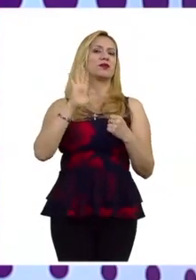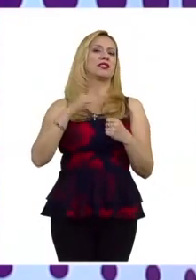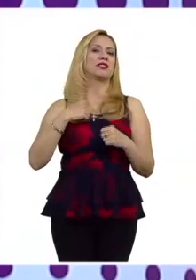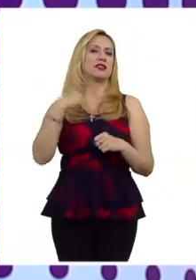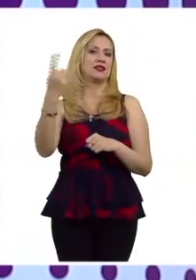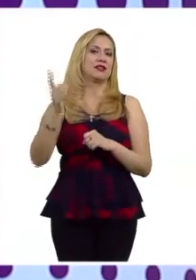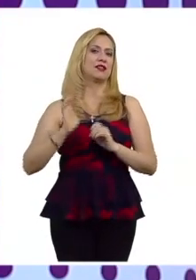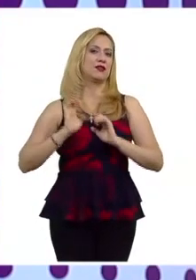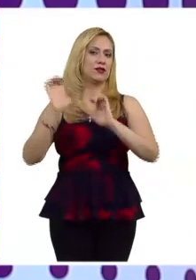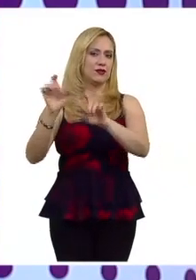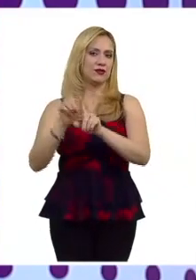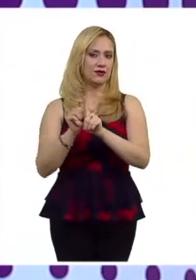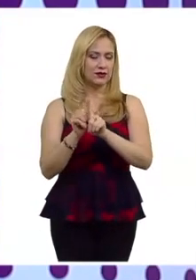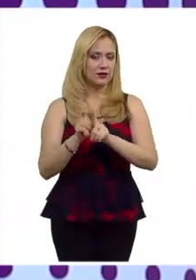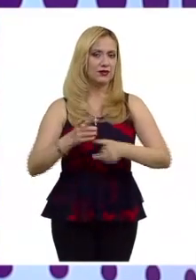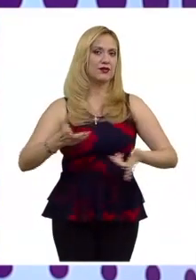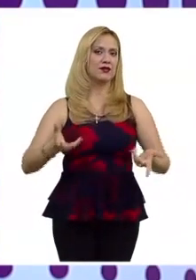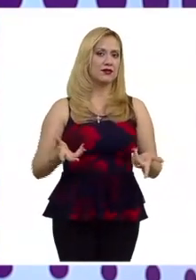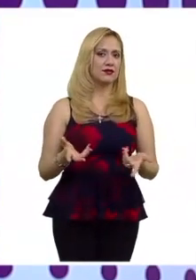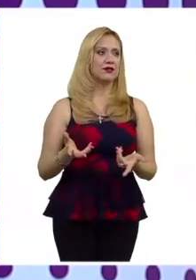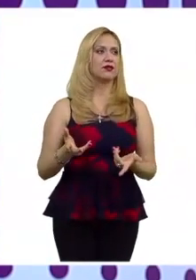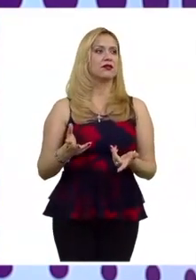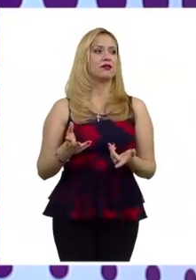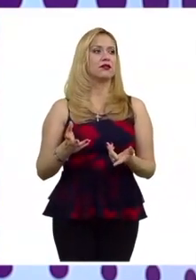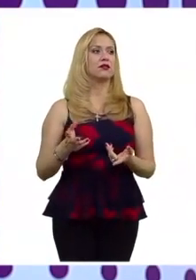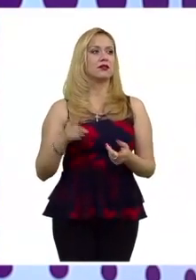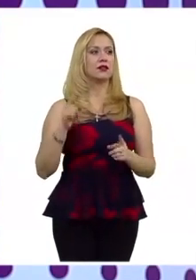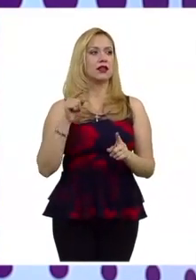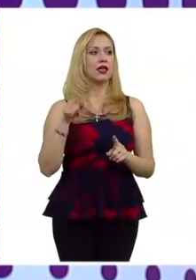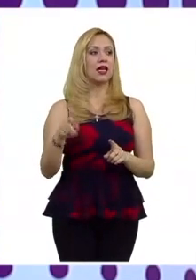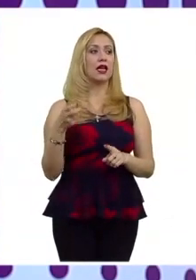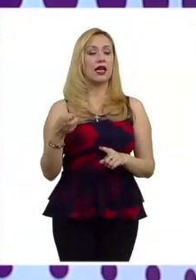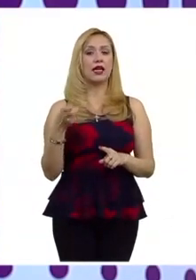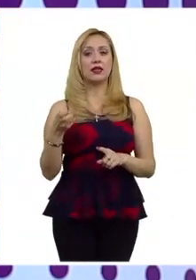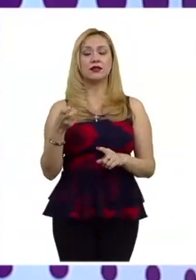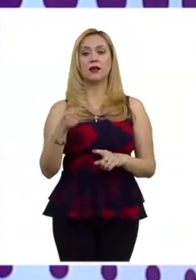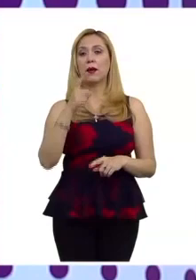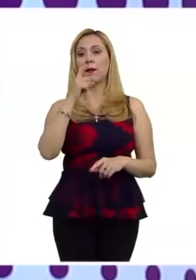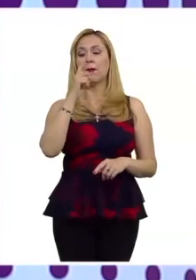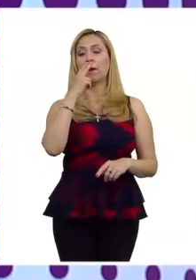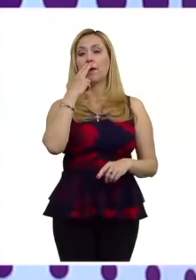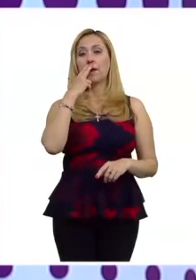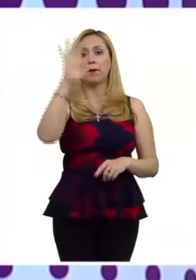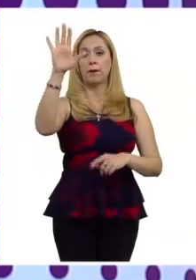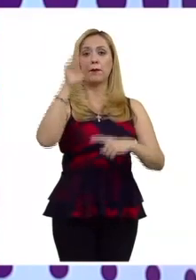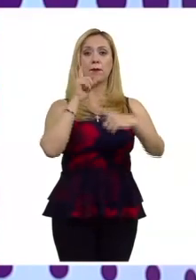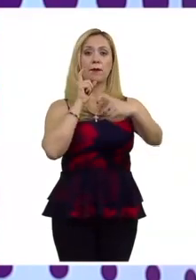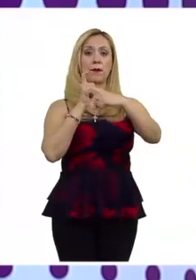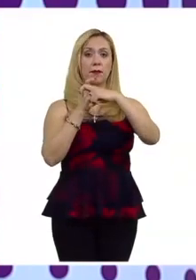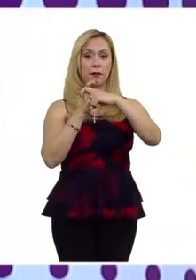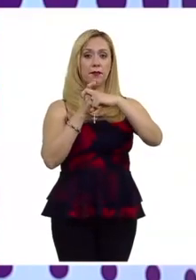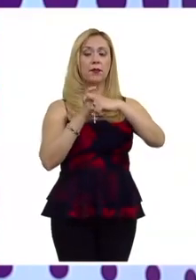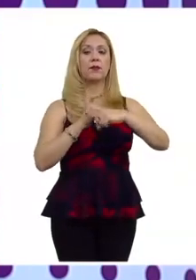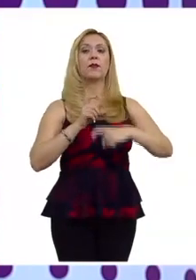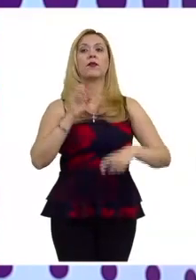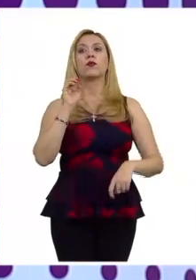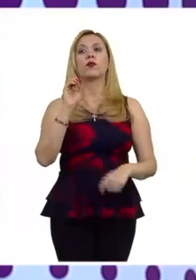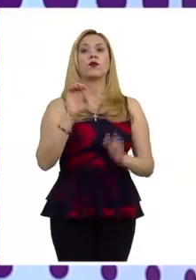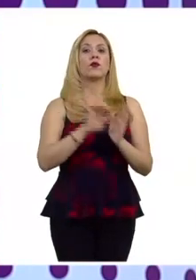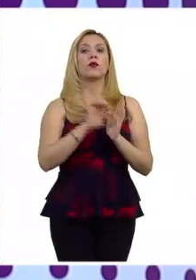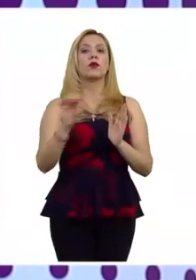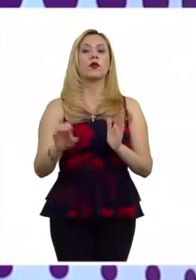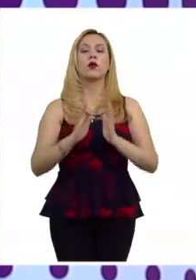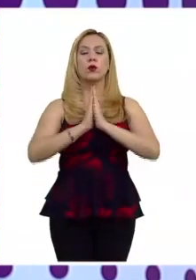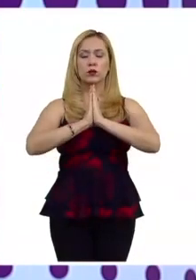con el colegiado que tanto se podía afirmar que ese tatuaje era la swastika nazi o en otras culturas por ejemplo el